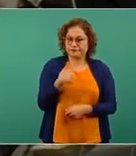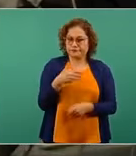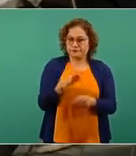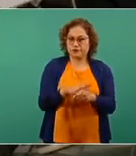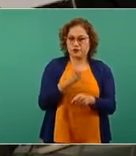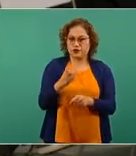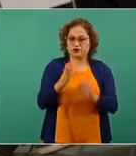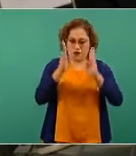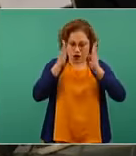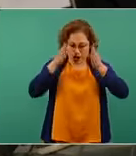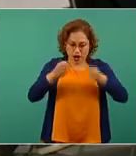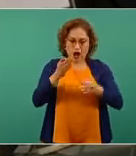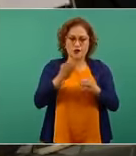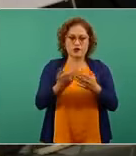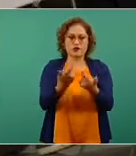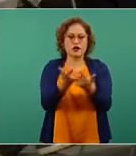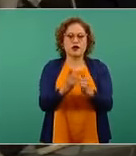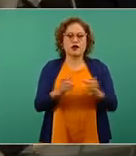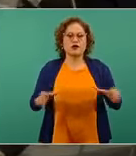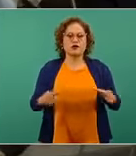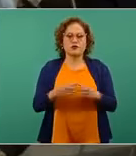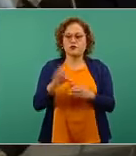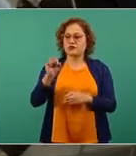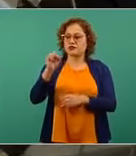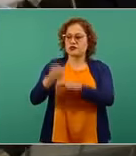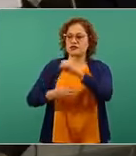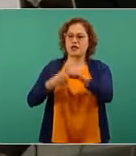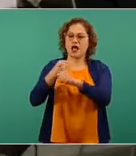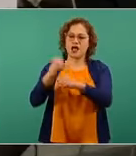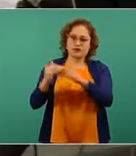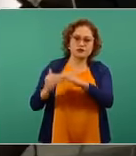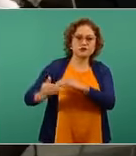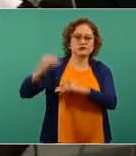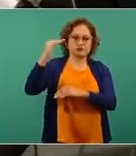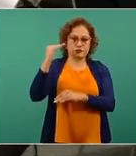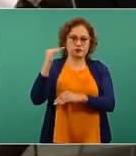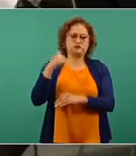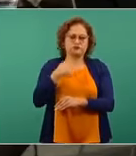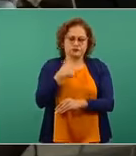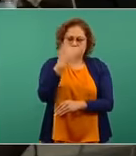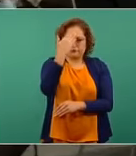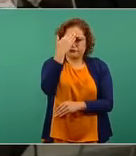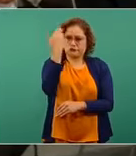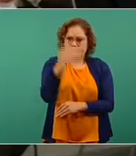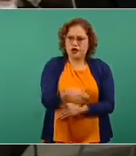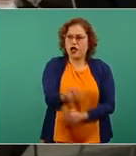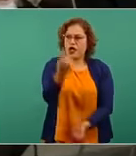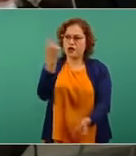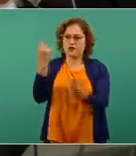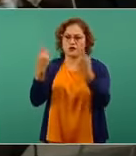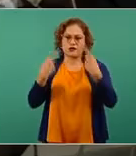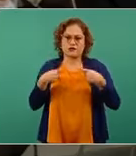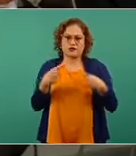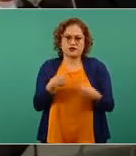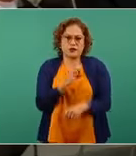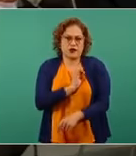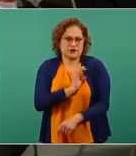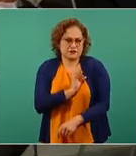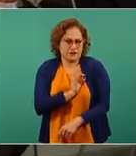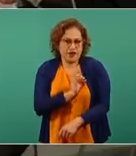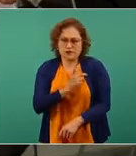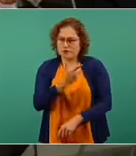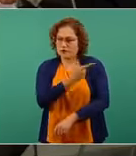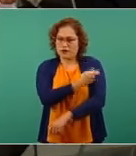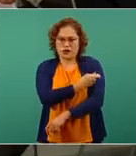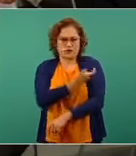Yo me pregunto, entiendo que mucha gente tiene temor y es muy válido que no se quiera vacunar, pero no solo en México, en el resto del mundo.